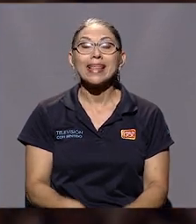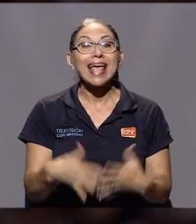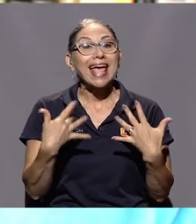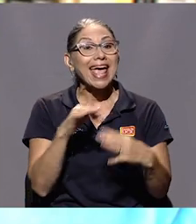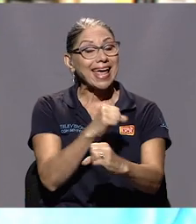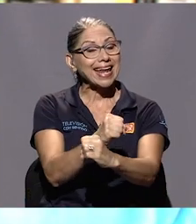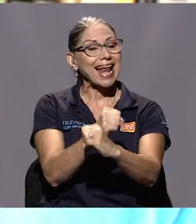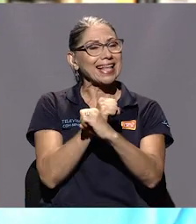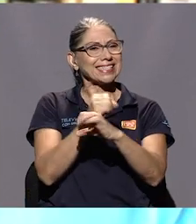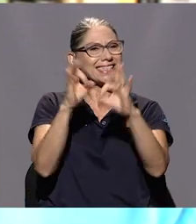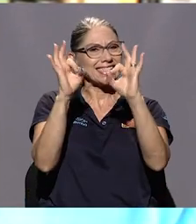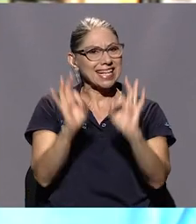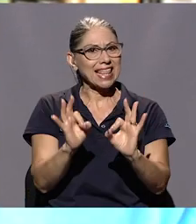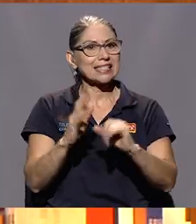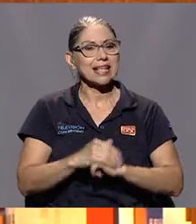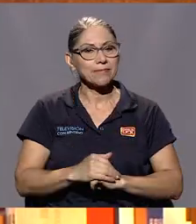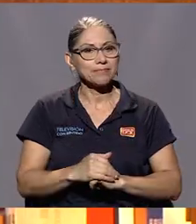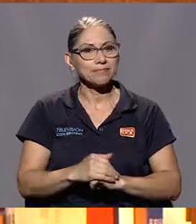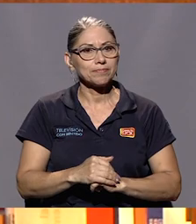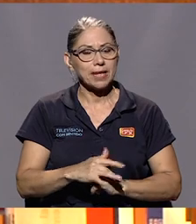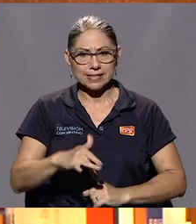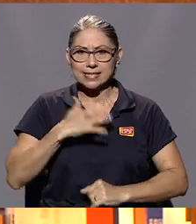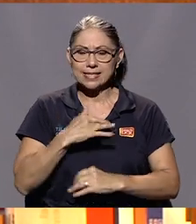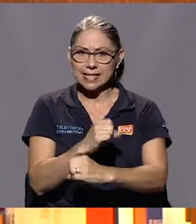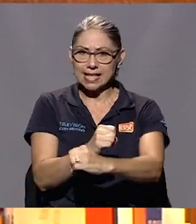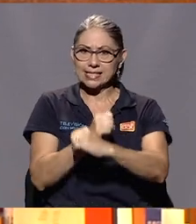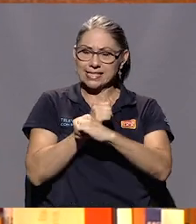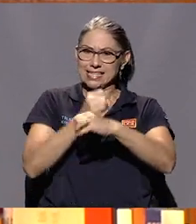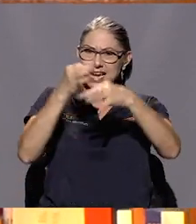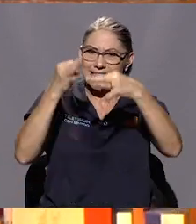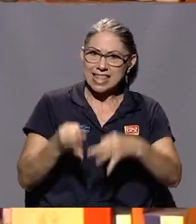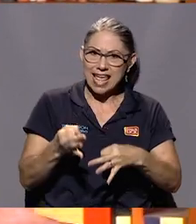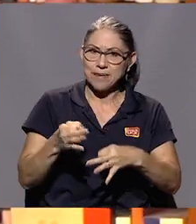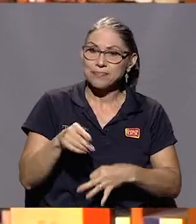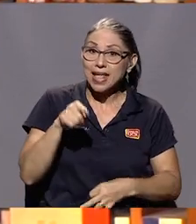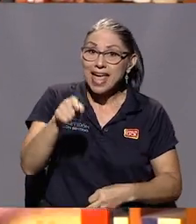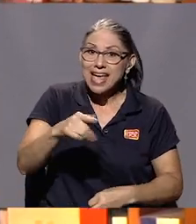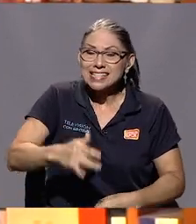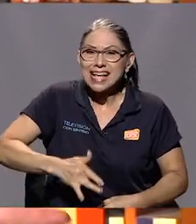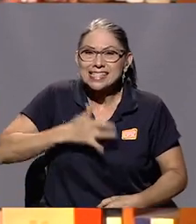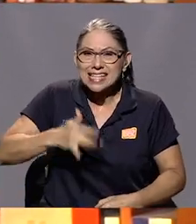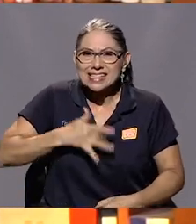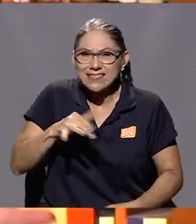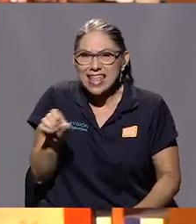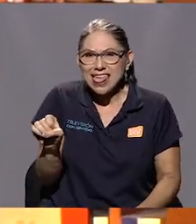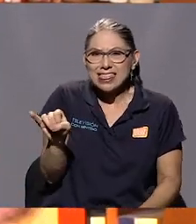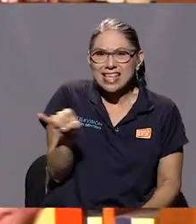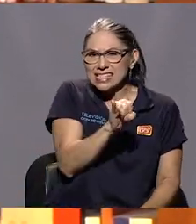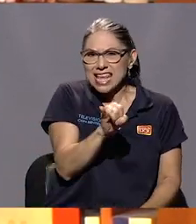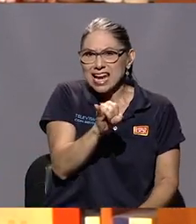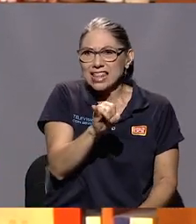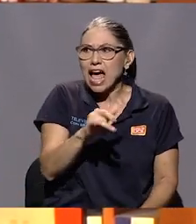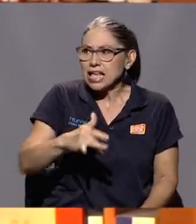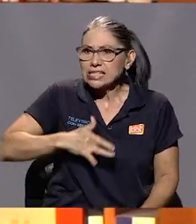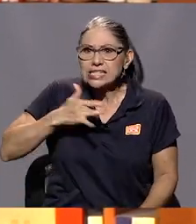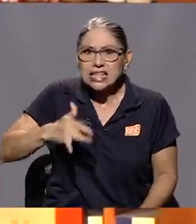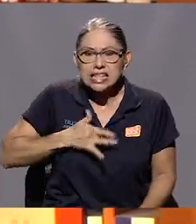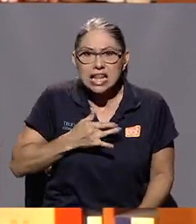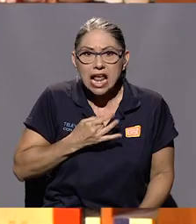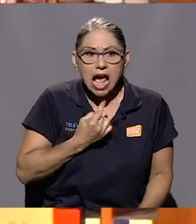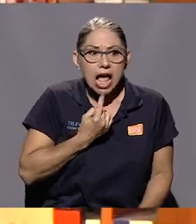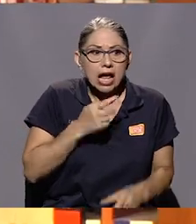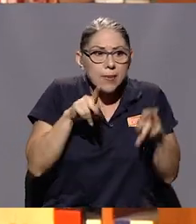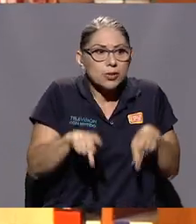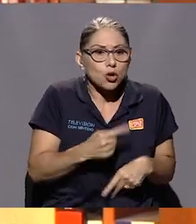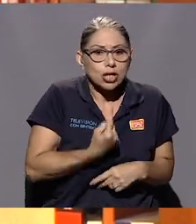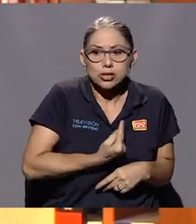Era la certeza que se tenía por parte de esa sensibilidad de izquierda de